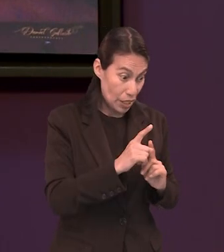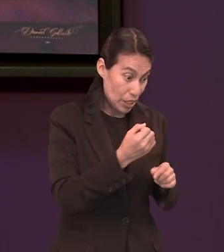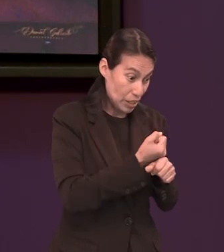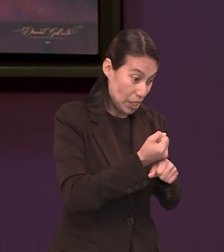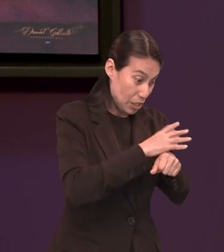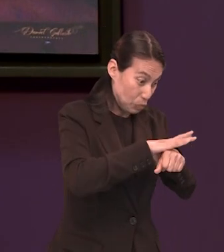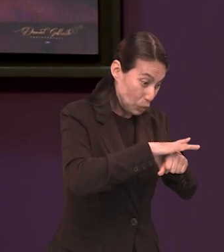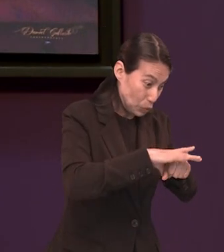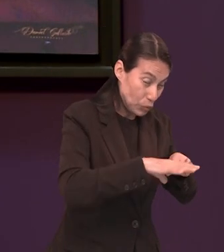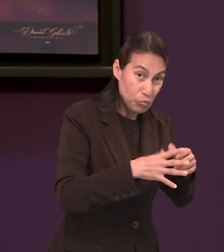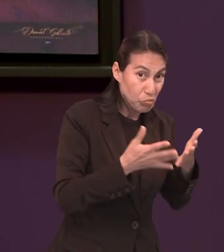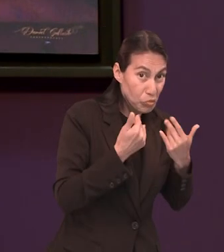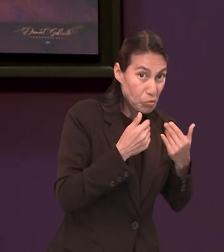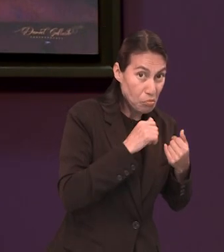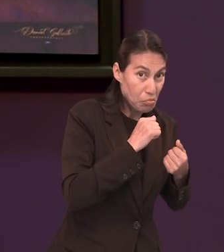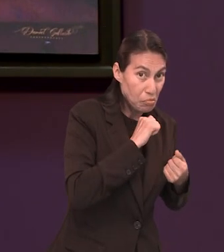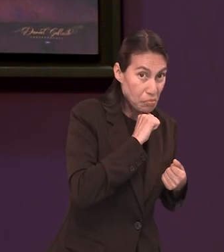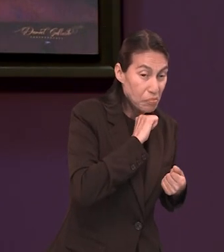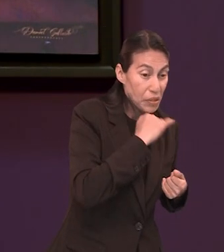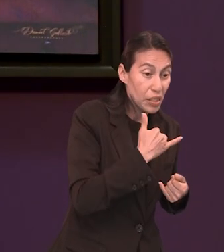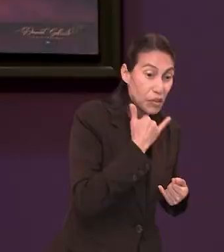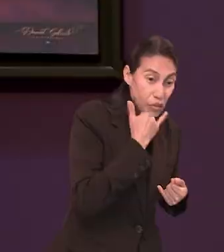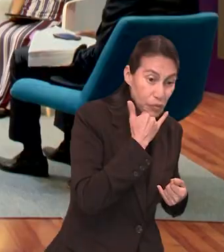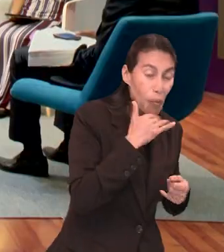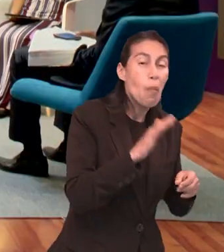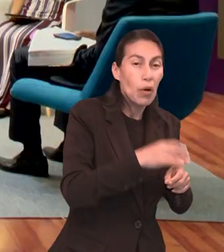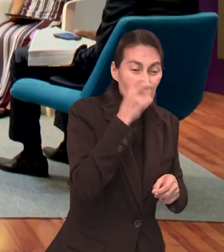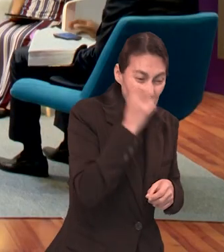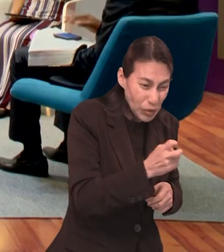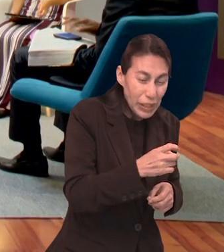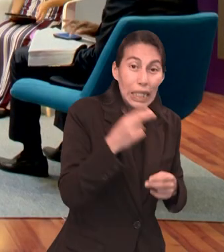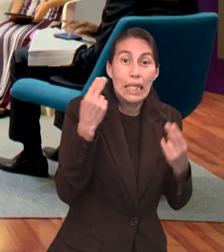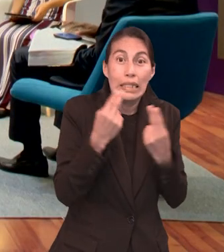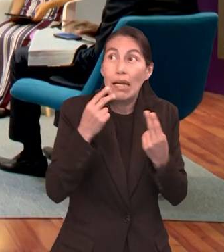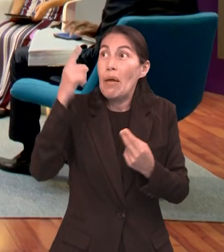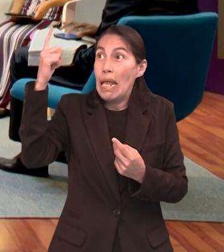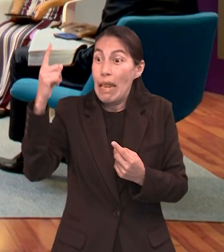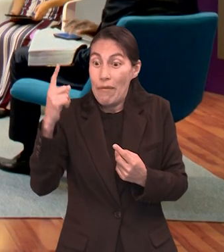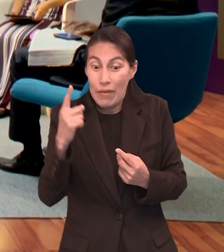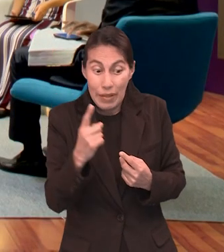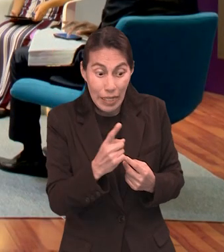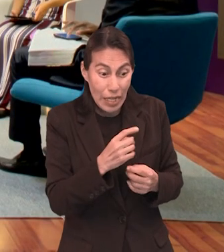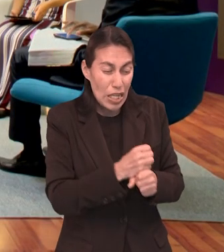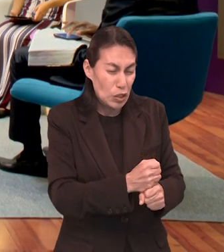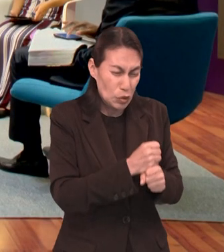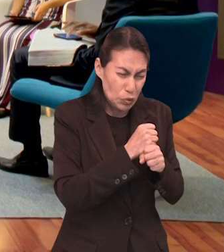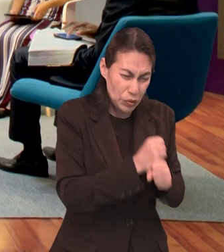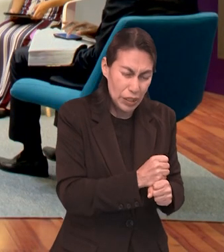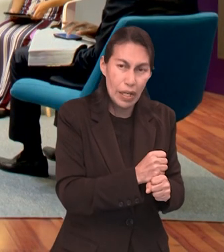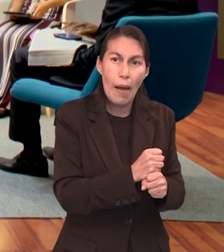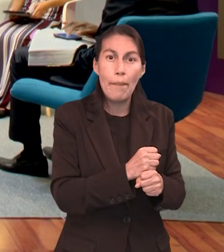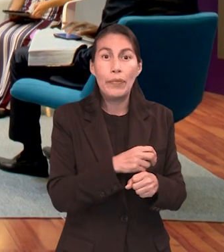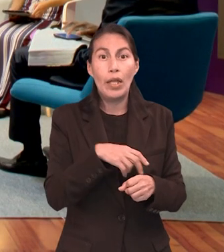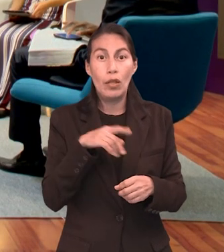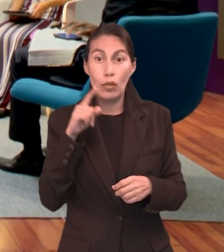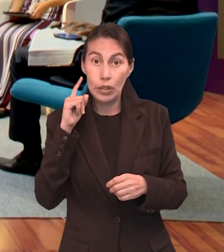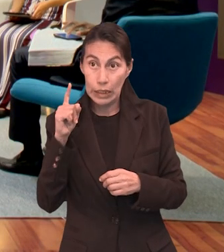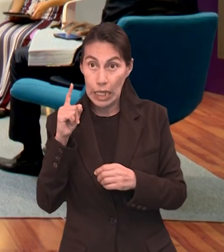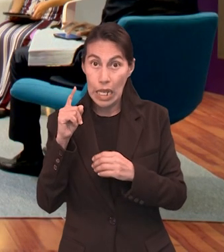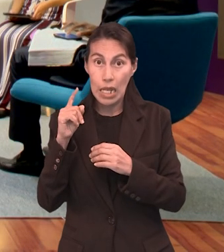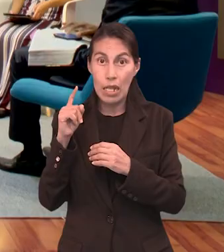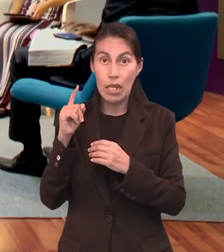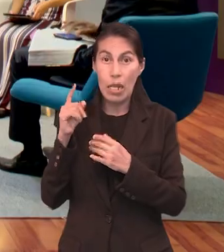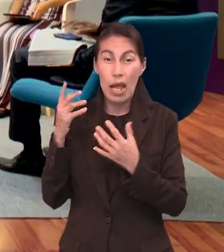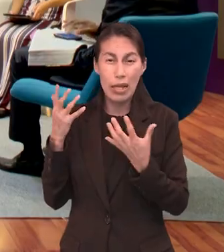celestiales fueran purificadas con esos sacrificios. Pero que las realidades mismas lo fueran con sacrificios superiores a ellos.